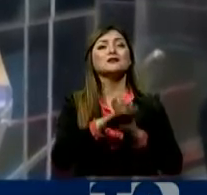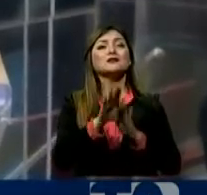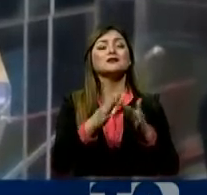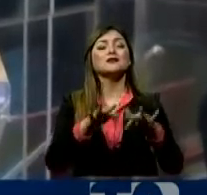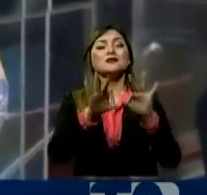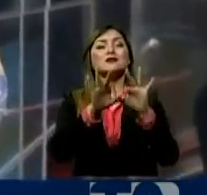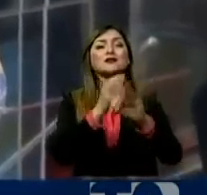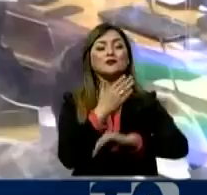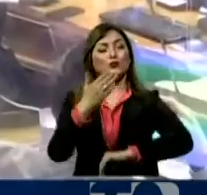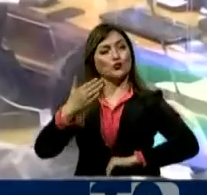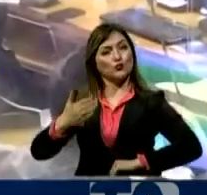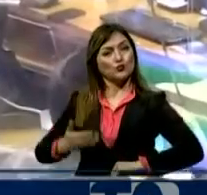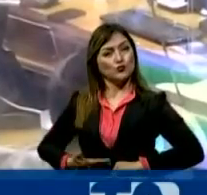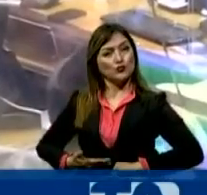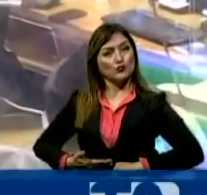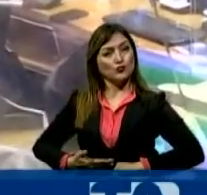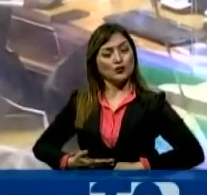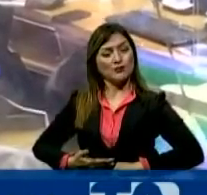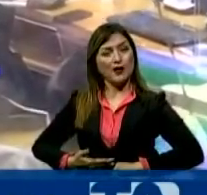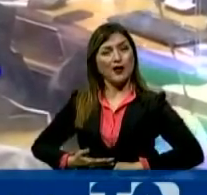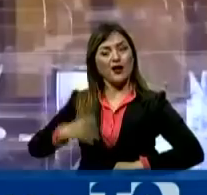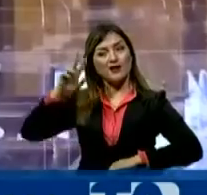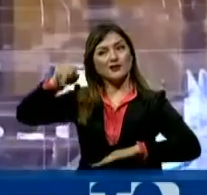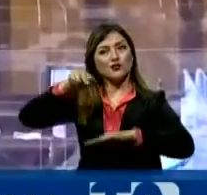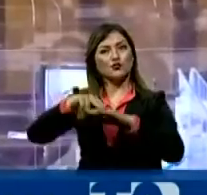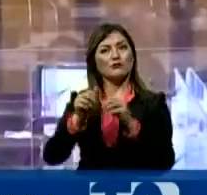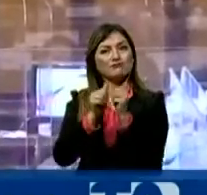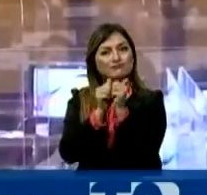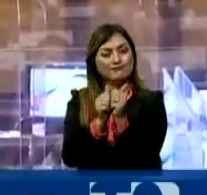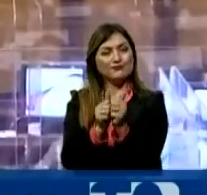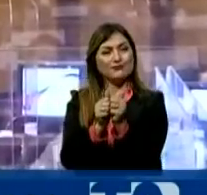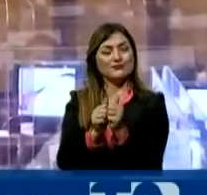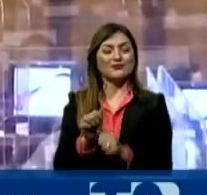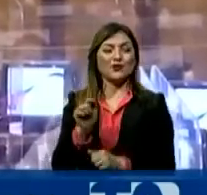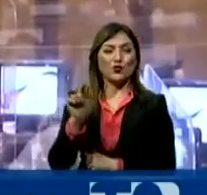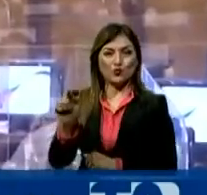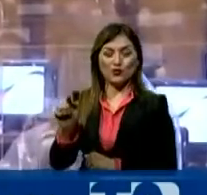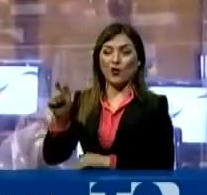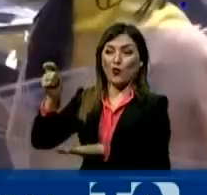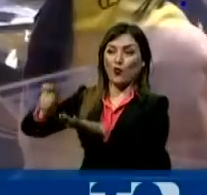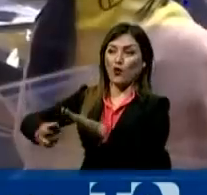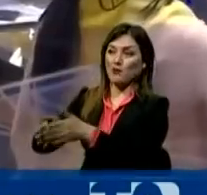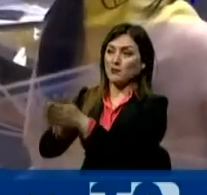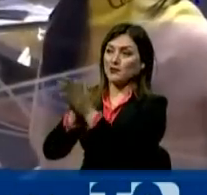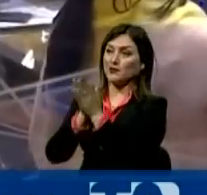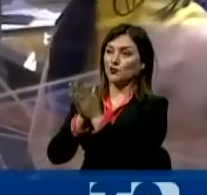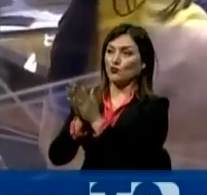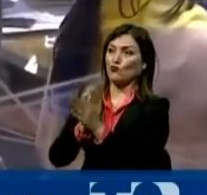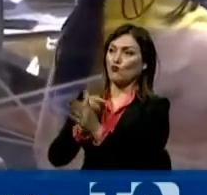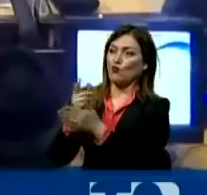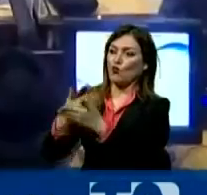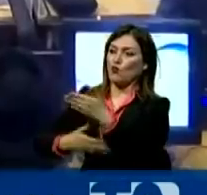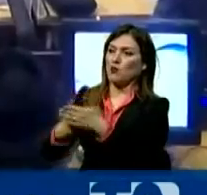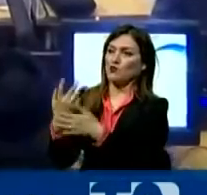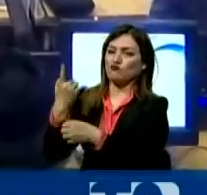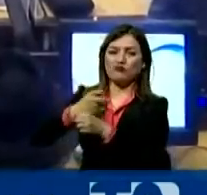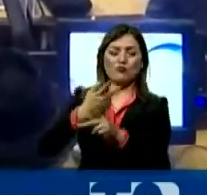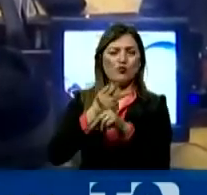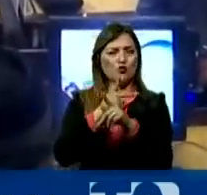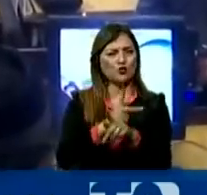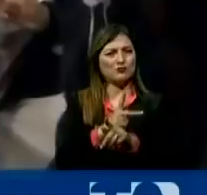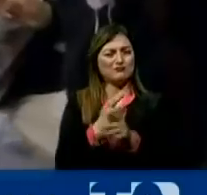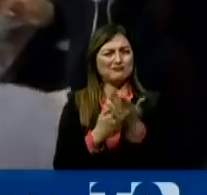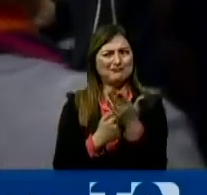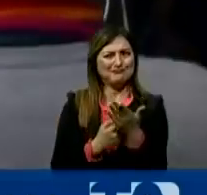presidencia era lograr esa unidad nacional. Con una medida cautelar aprobada ayer por la justicia, ¿le da ese tiempo para tratar de